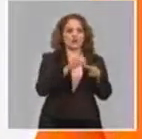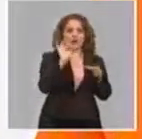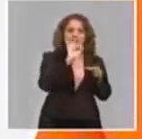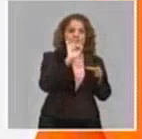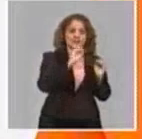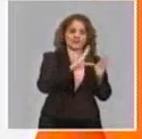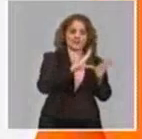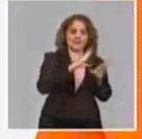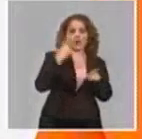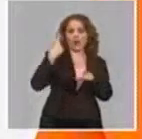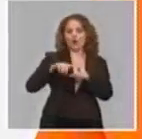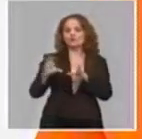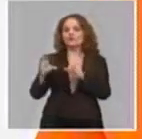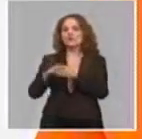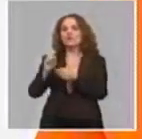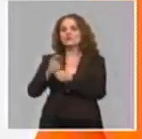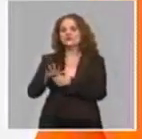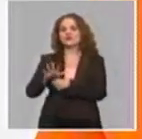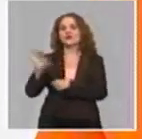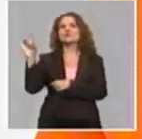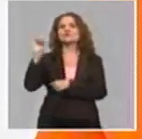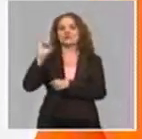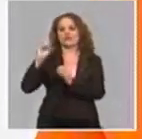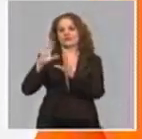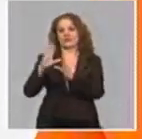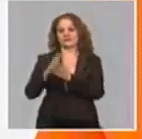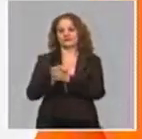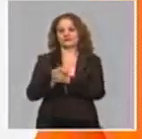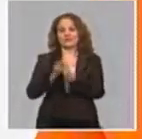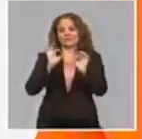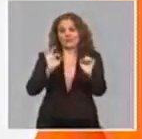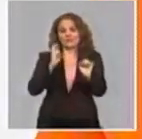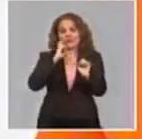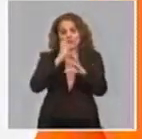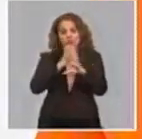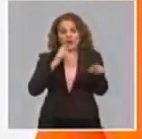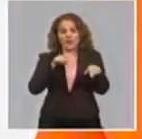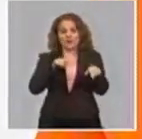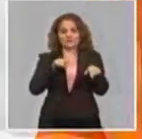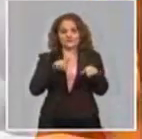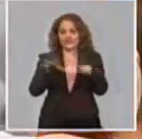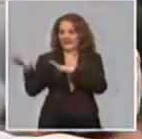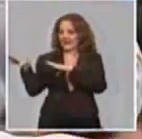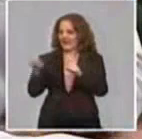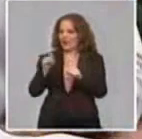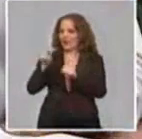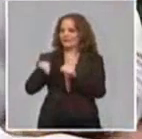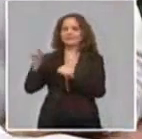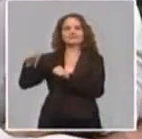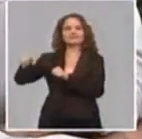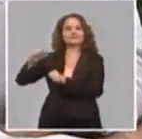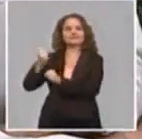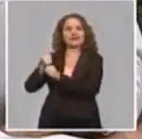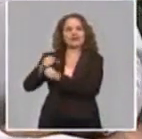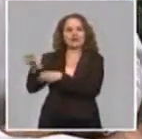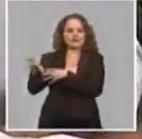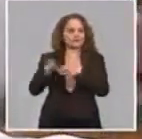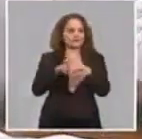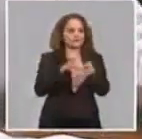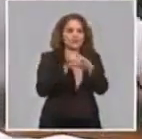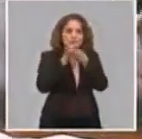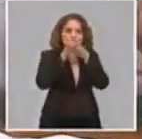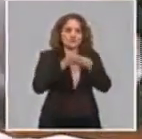ómnibus a partir de que ya se empieza. A partir de la segunda etapa, la tercera etapa, prácticamente no tenemos apoyo de ómnibus de